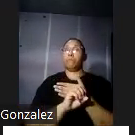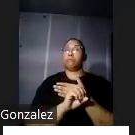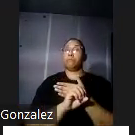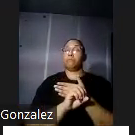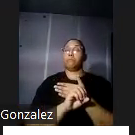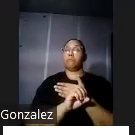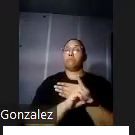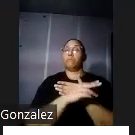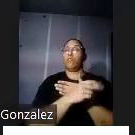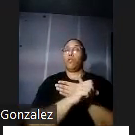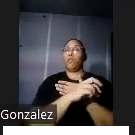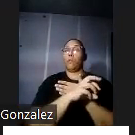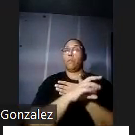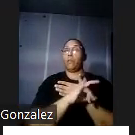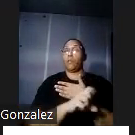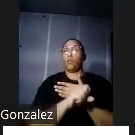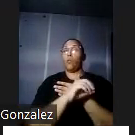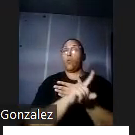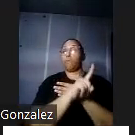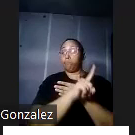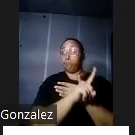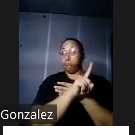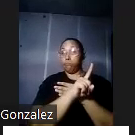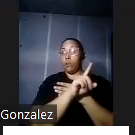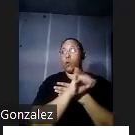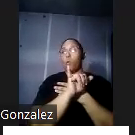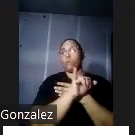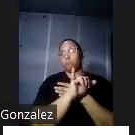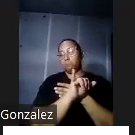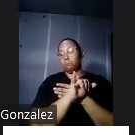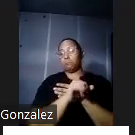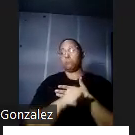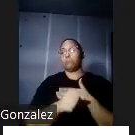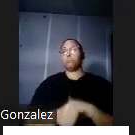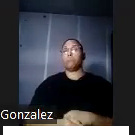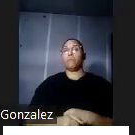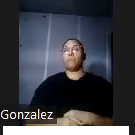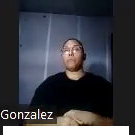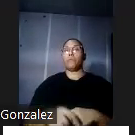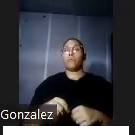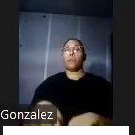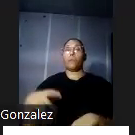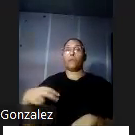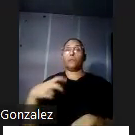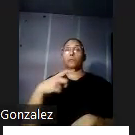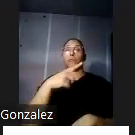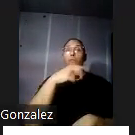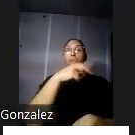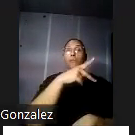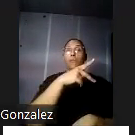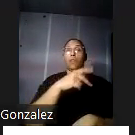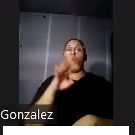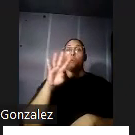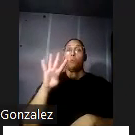hormigón decorada en la parte superior con las mismas volutas de lanzas una escalera de hormigón de cuatro escalones da acceso al